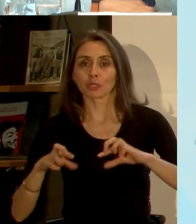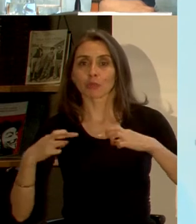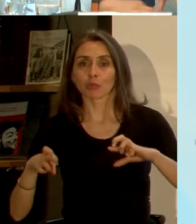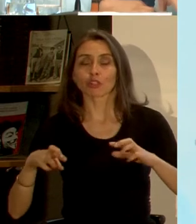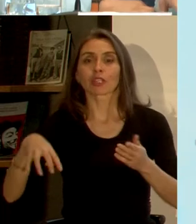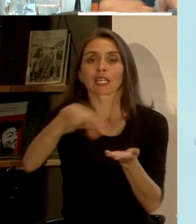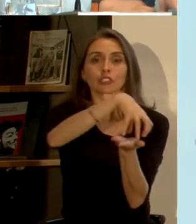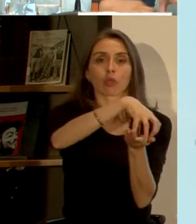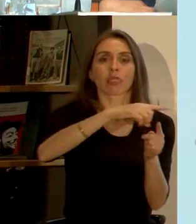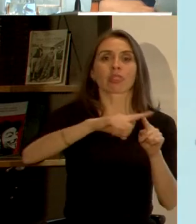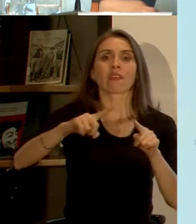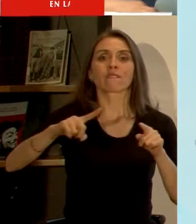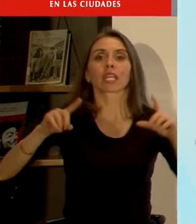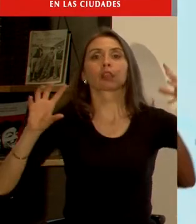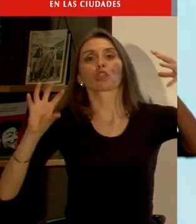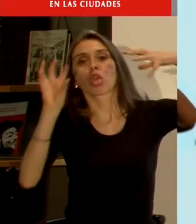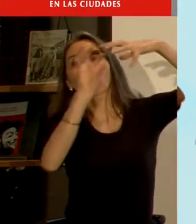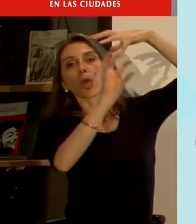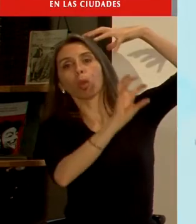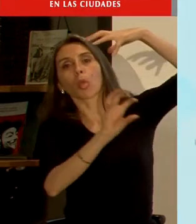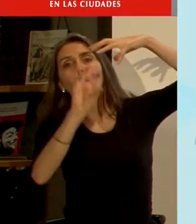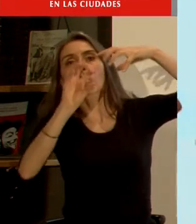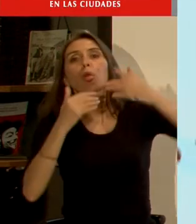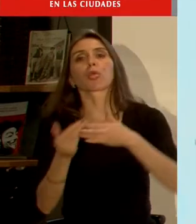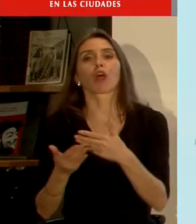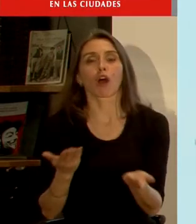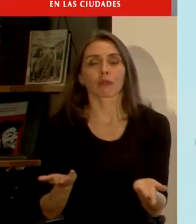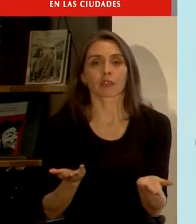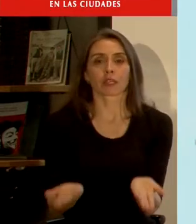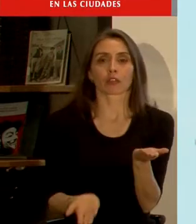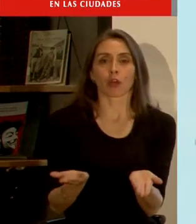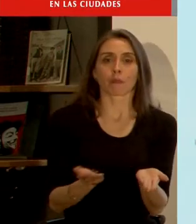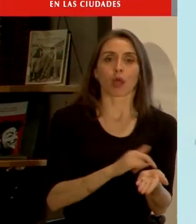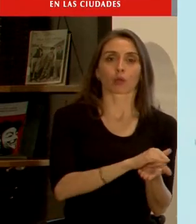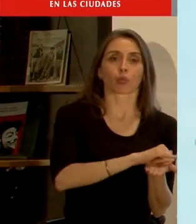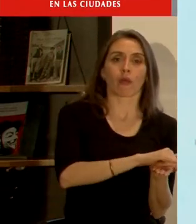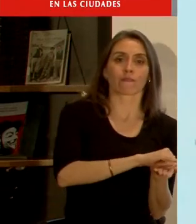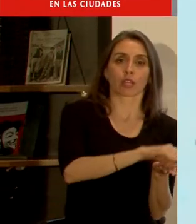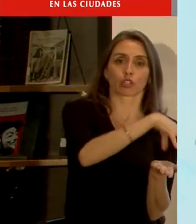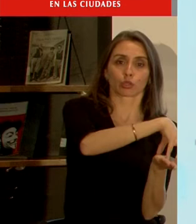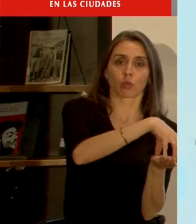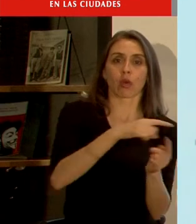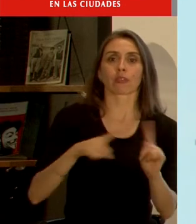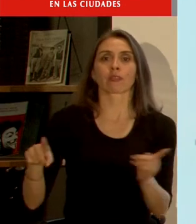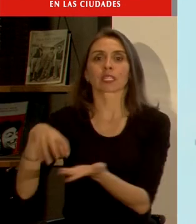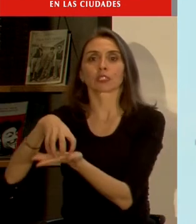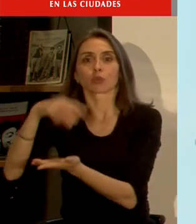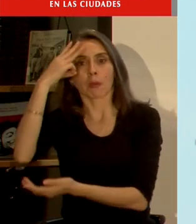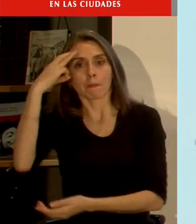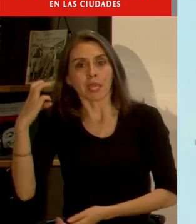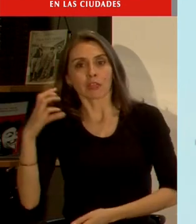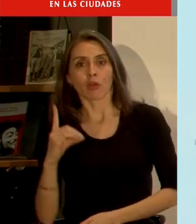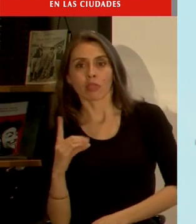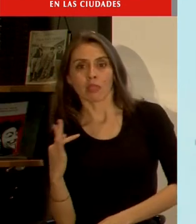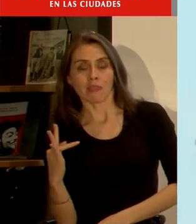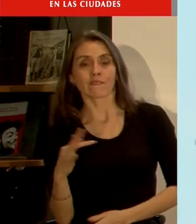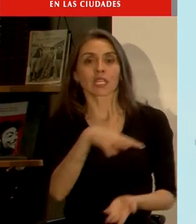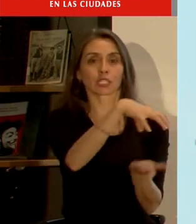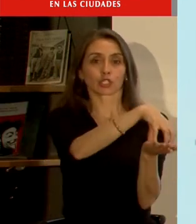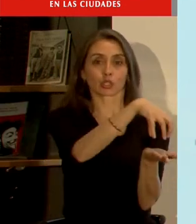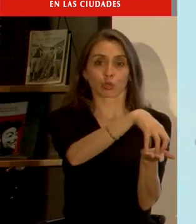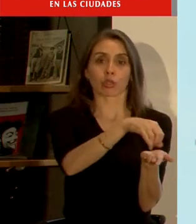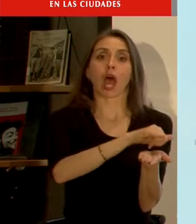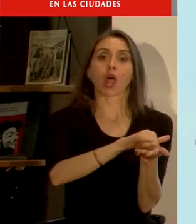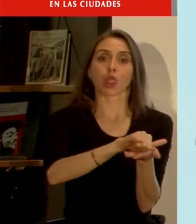ciudades difieren de donde estén localizadas. Traigo a comparación la ciudad de Nueva York y la ciudad de México. En la ciudad de Nueva York, la mayor parte